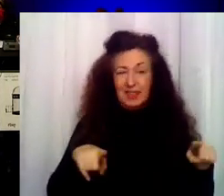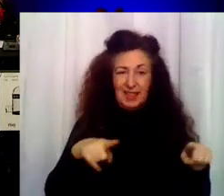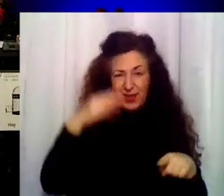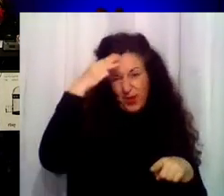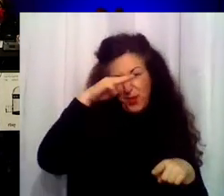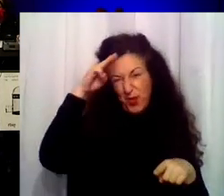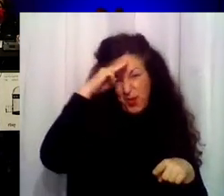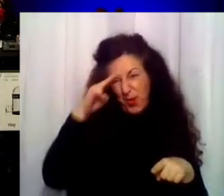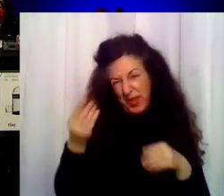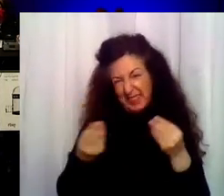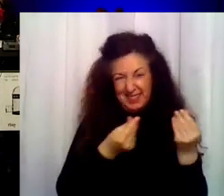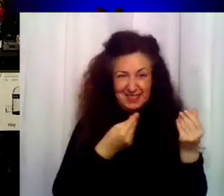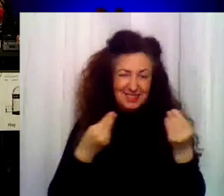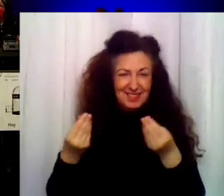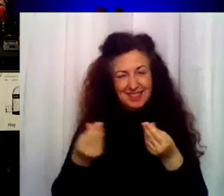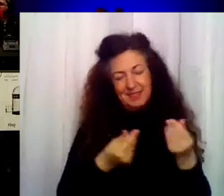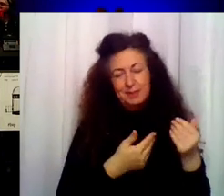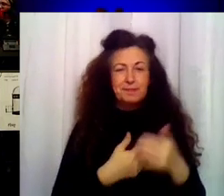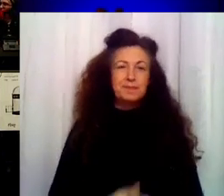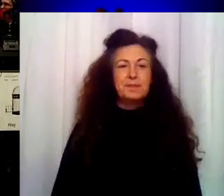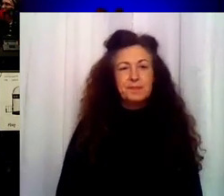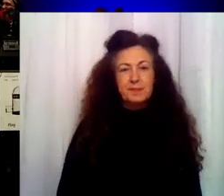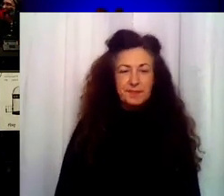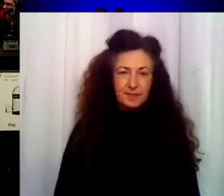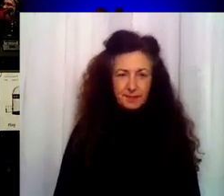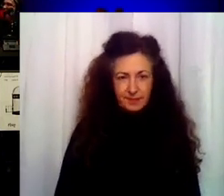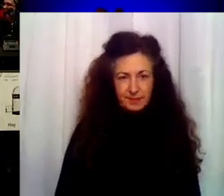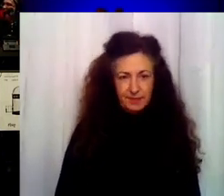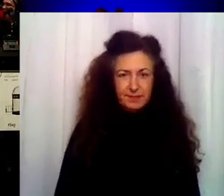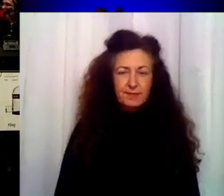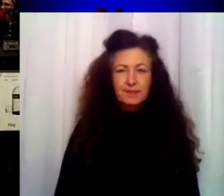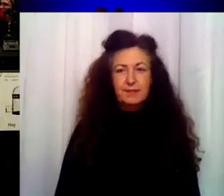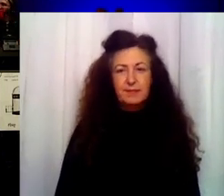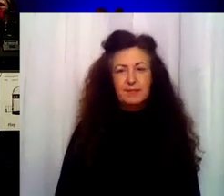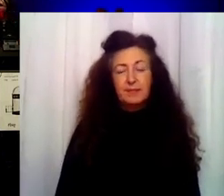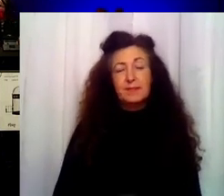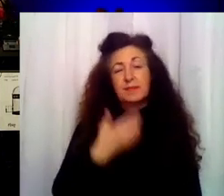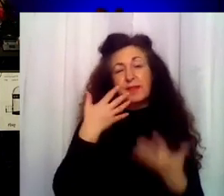mirás. Un amor que se nos va.